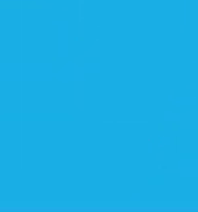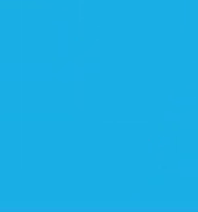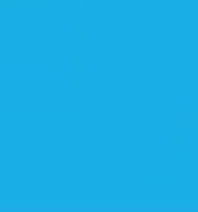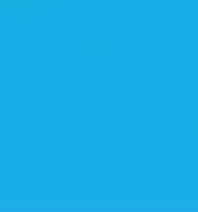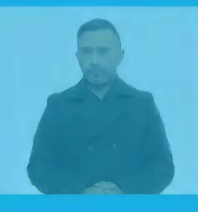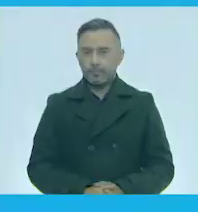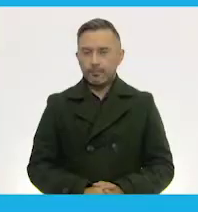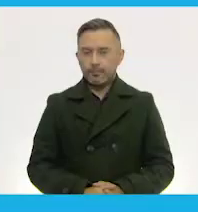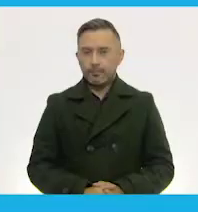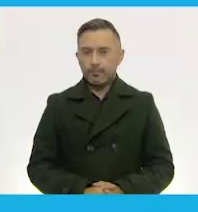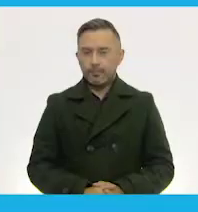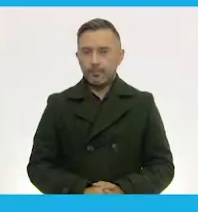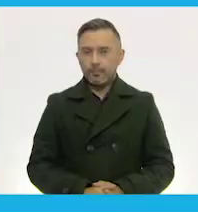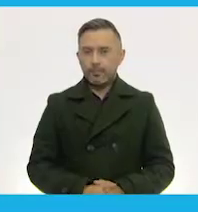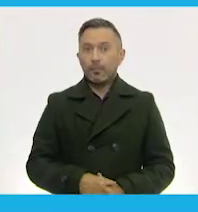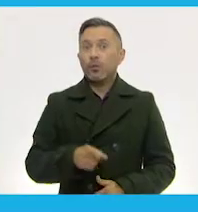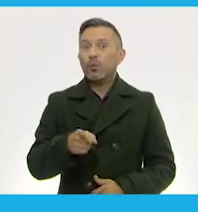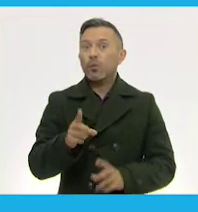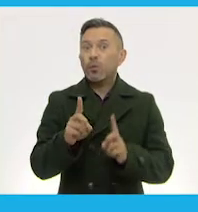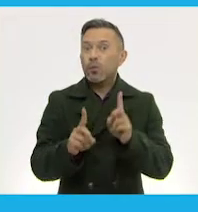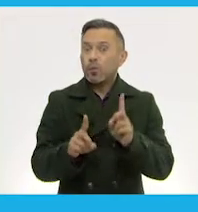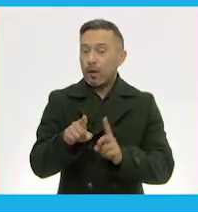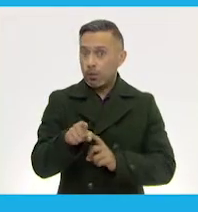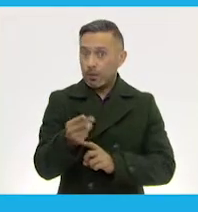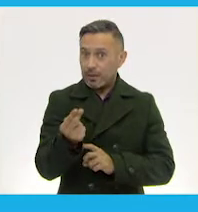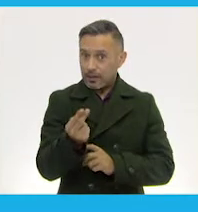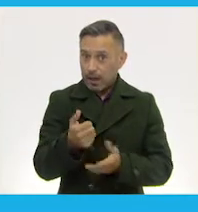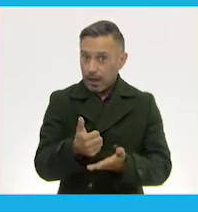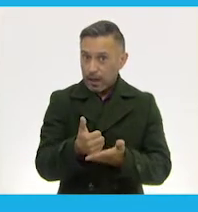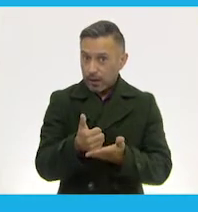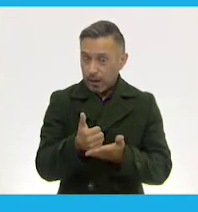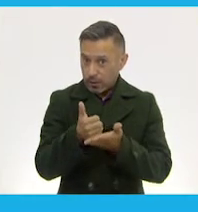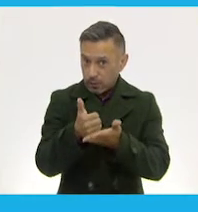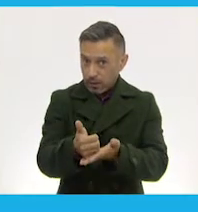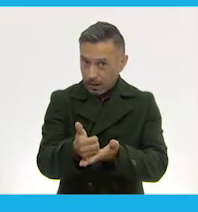Si necesitas ayuda para resolver tus dudas Contáctanos